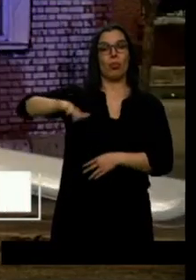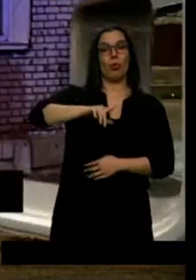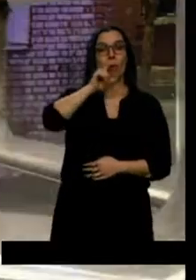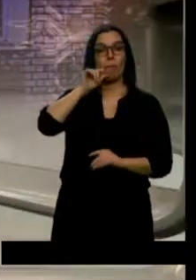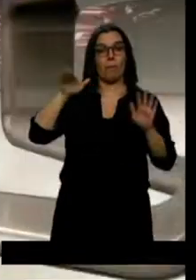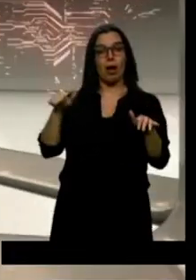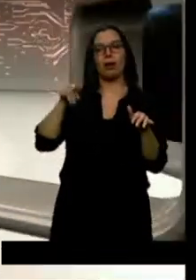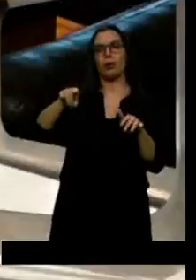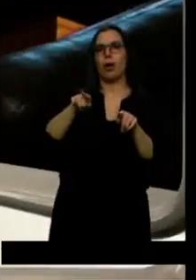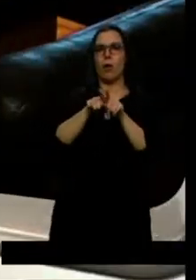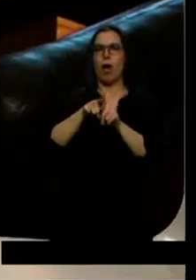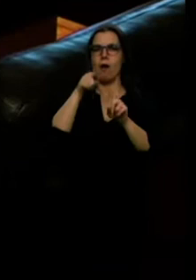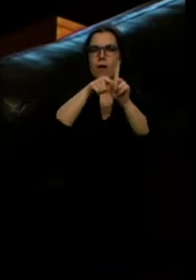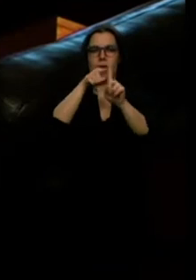hechos.